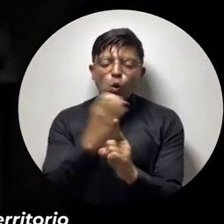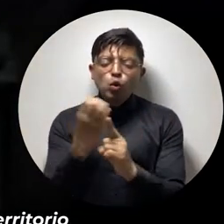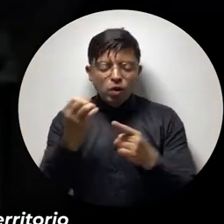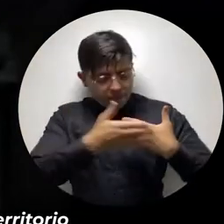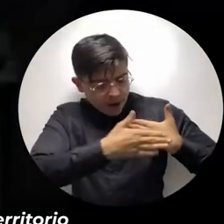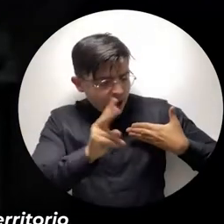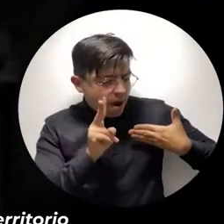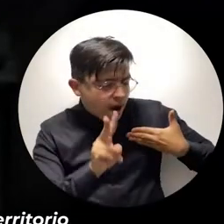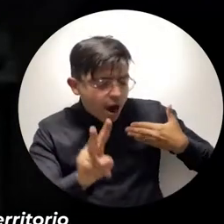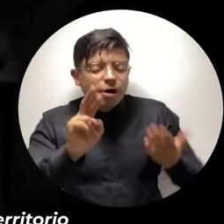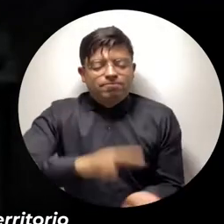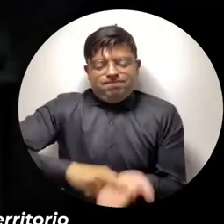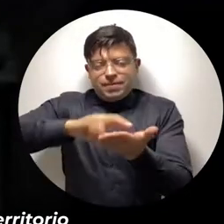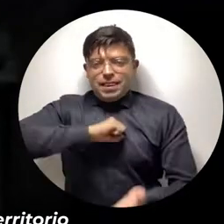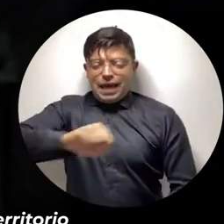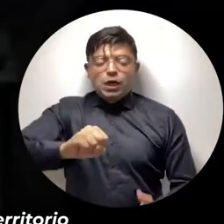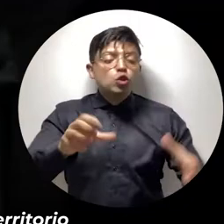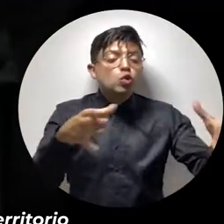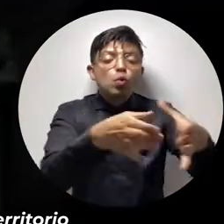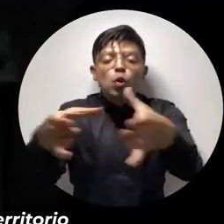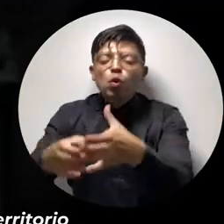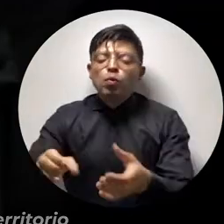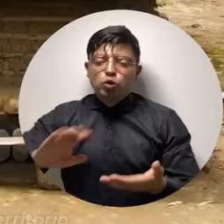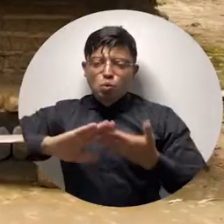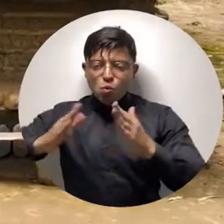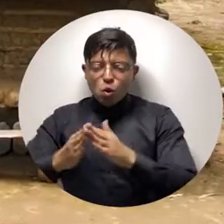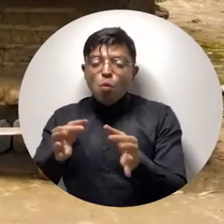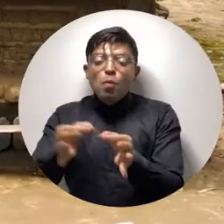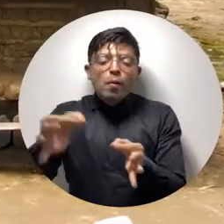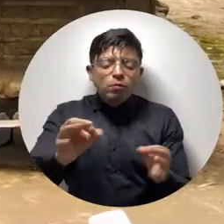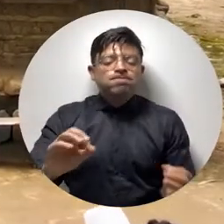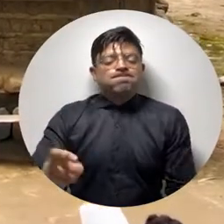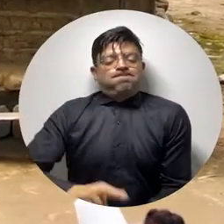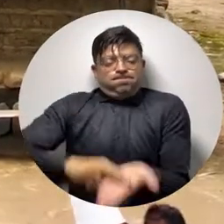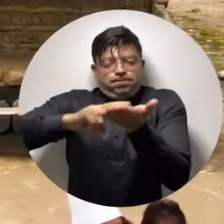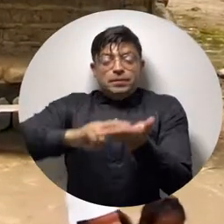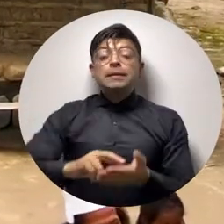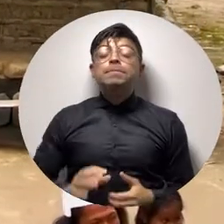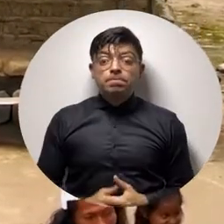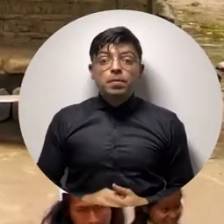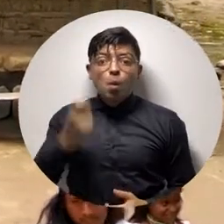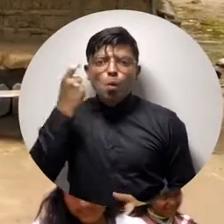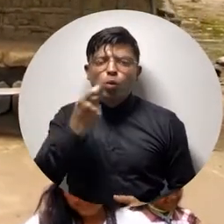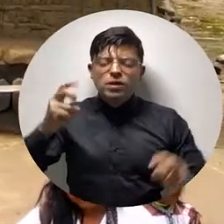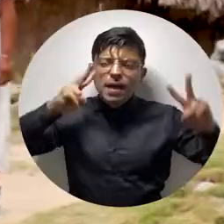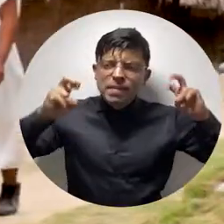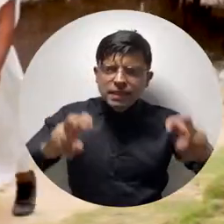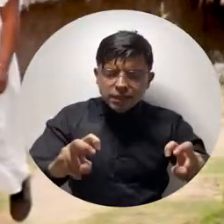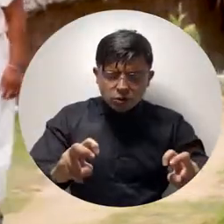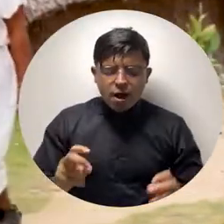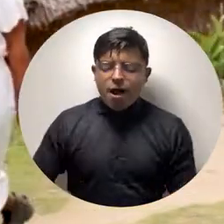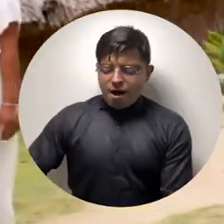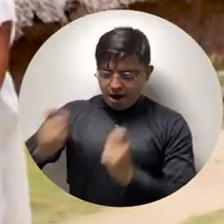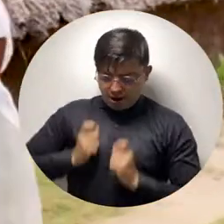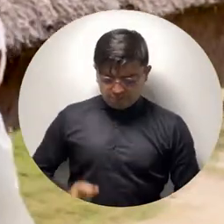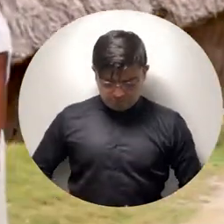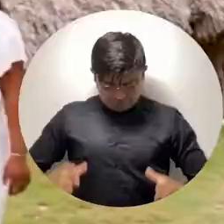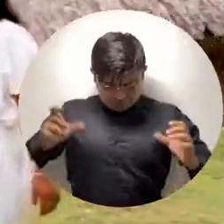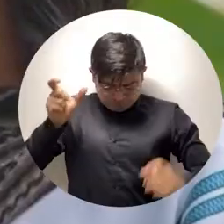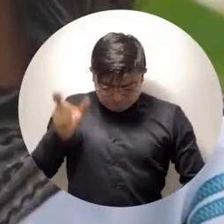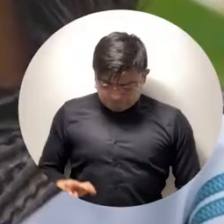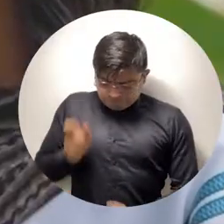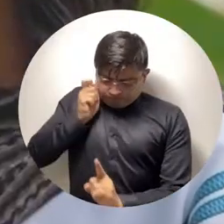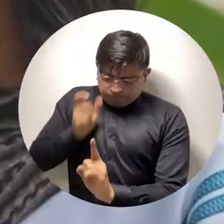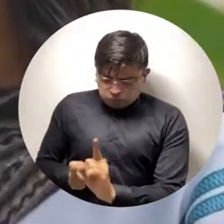tiene una mirada de reivindicación de derechos de los pueblos y las comunidades. Entonces busca que la investigación se asuma como